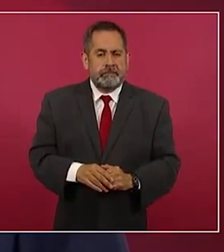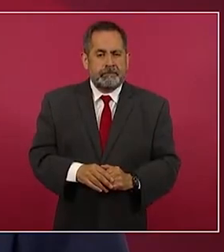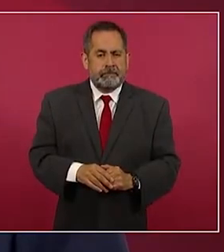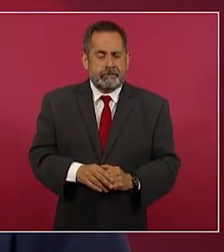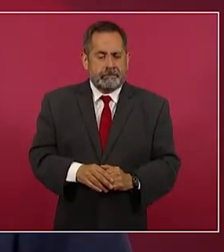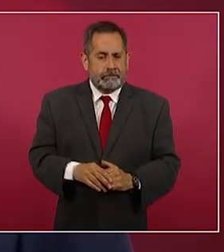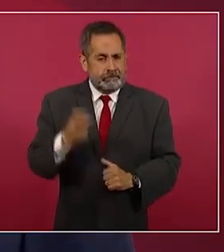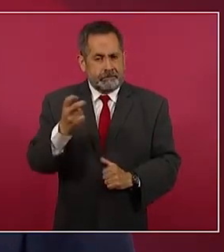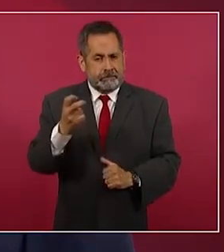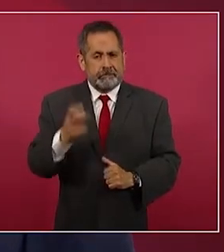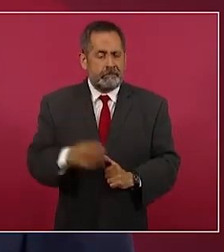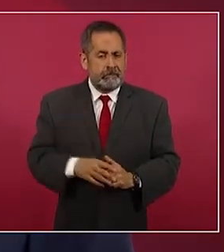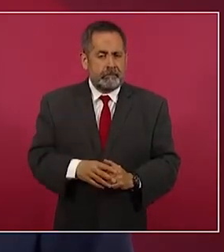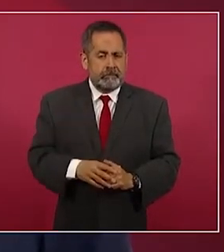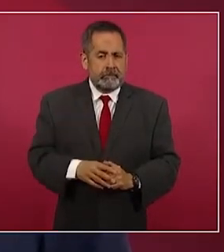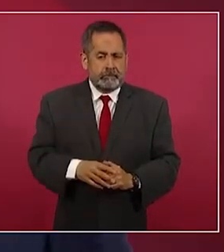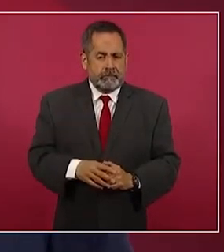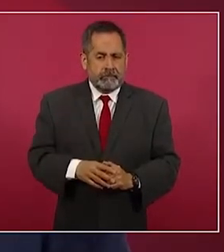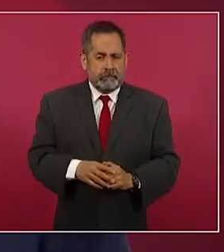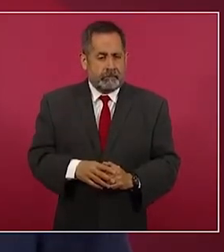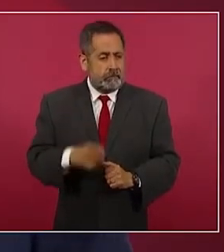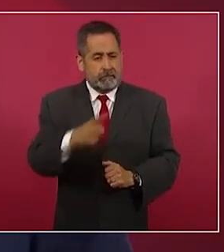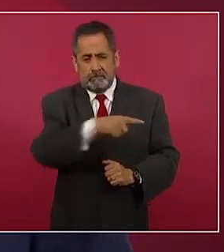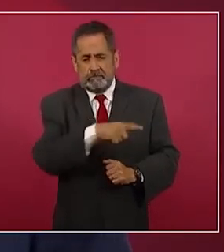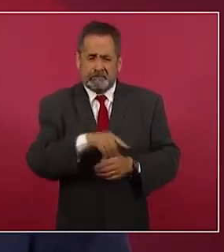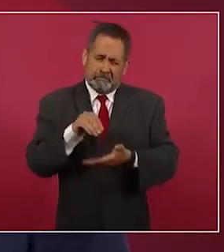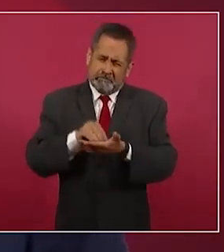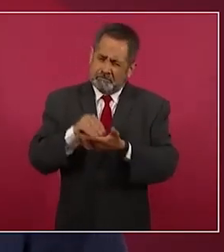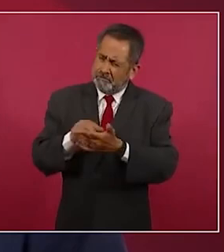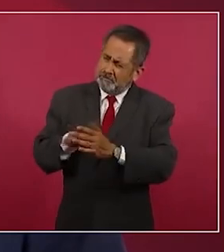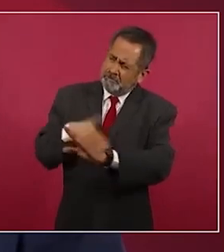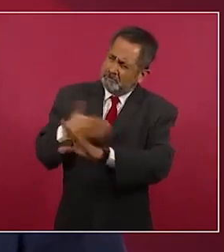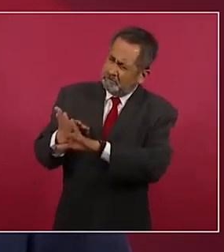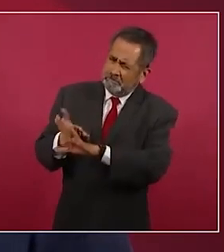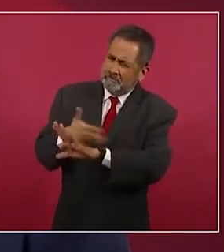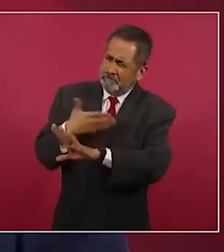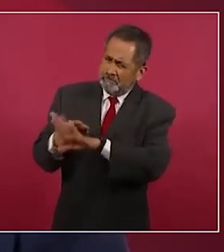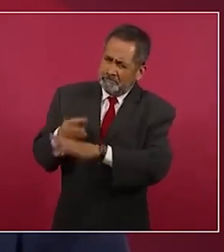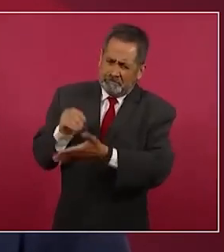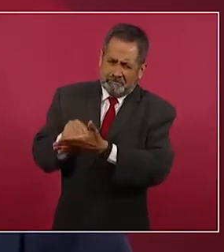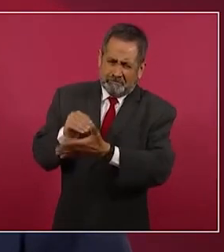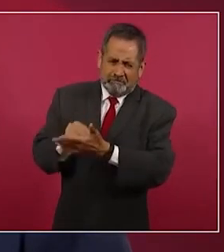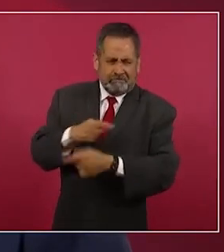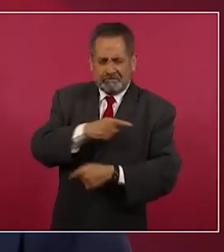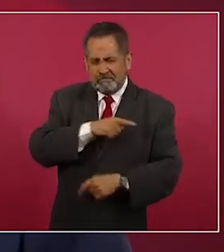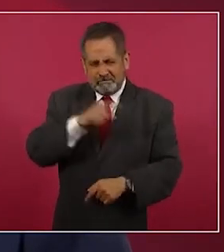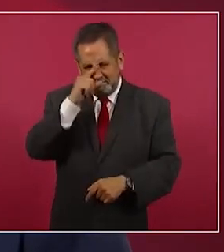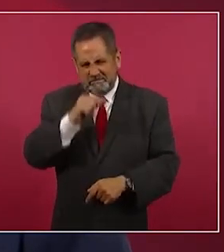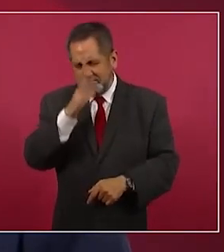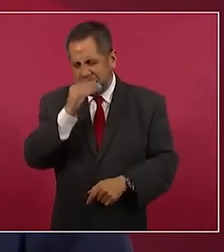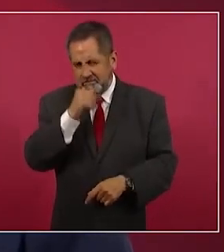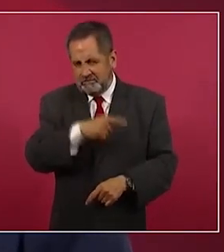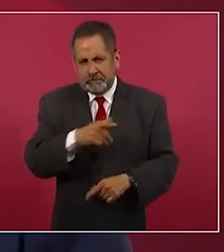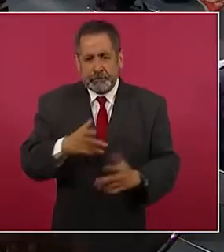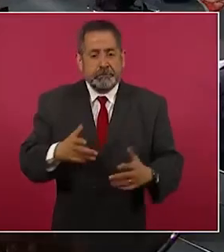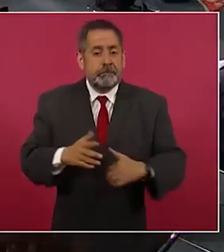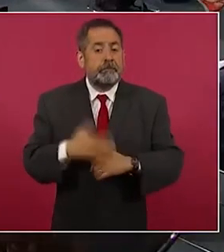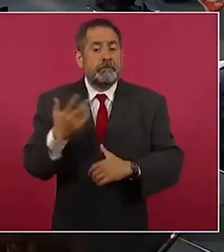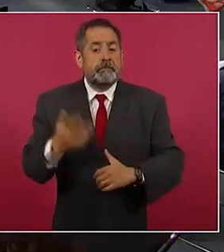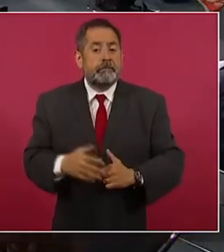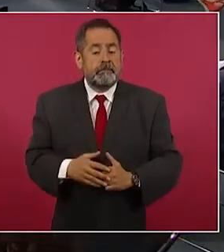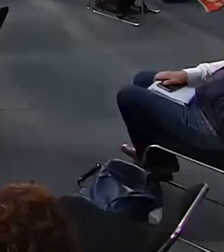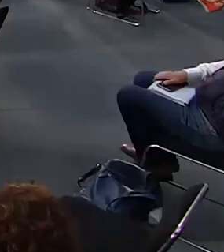y no cesan los ataques, pero no pueden, porque